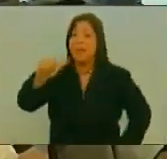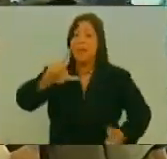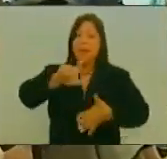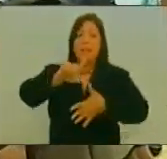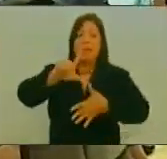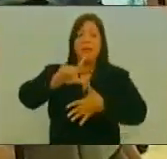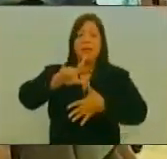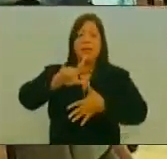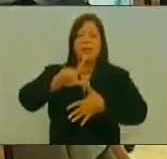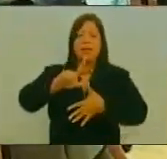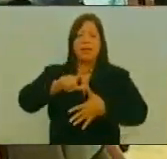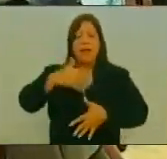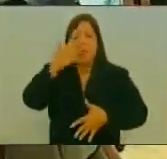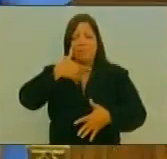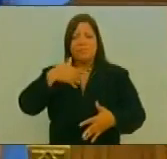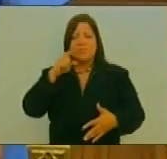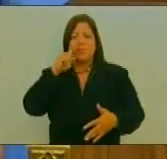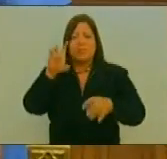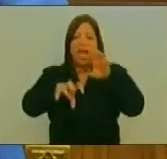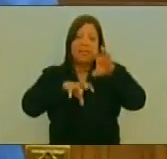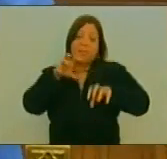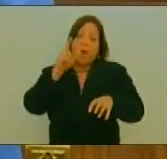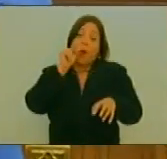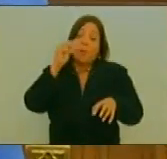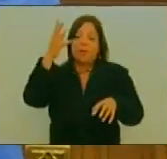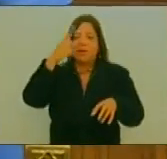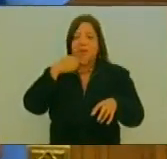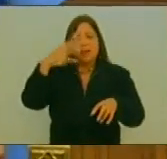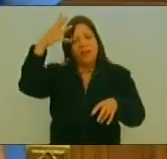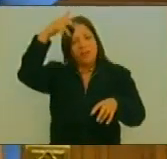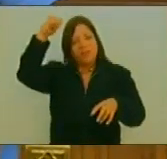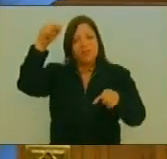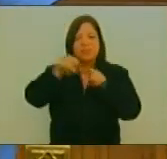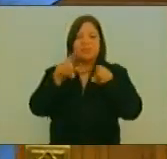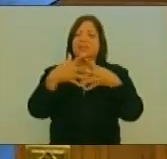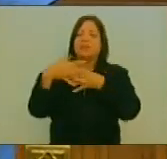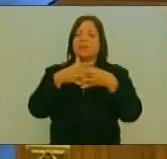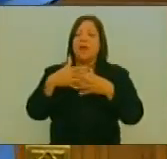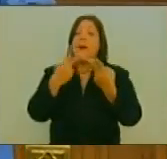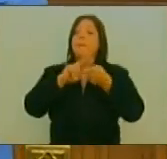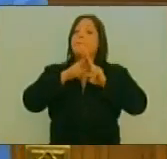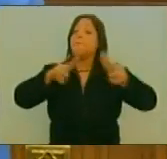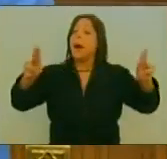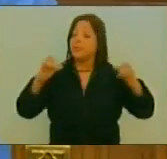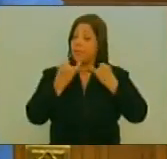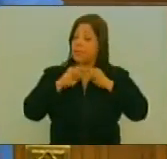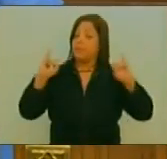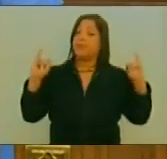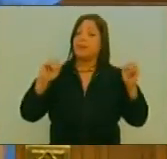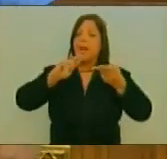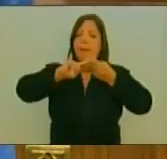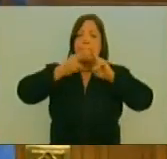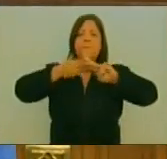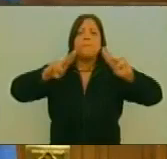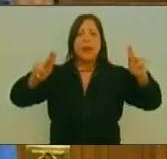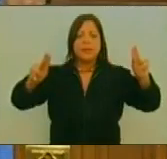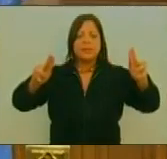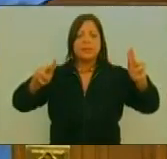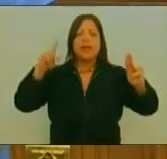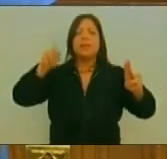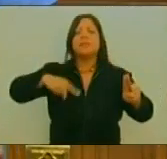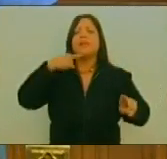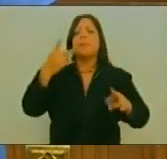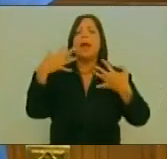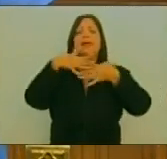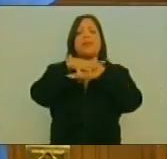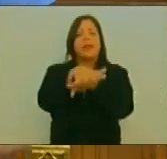En la Casa Blanca Porque hablar De la paz Es hablar De soberanía Porque hablar De la paz Es hablar De la